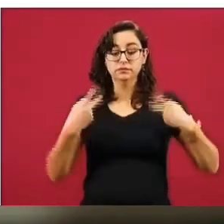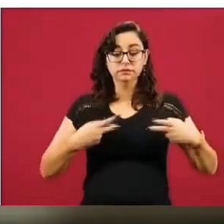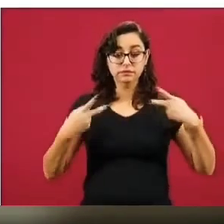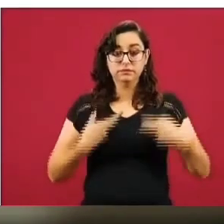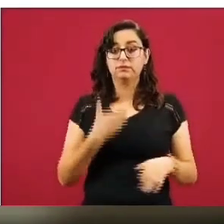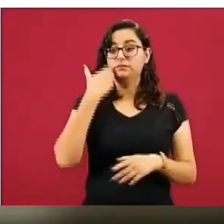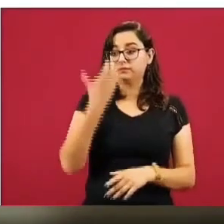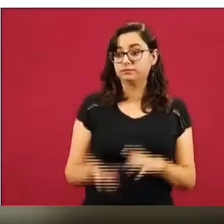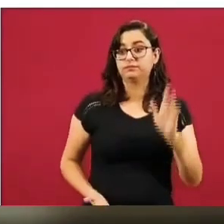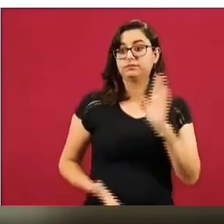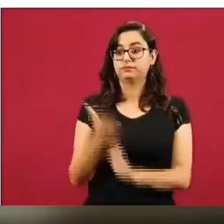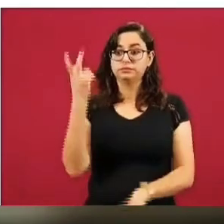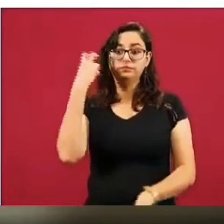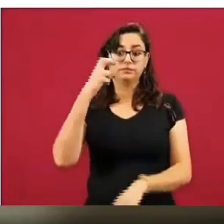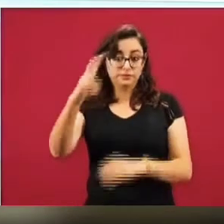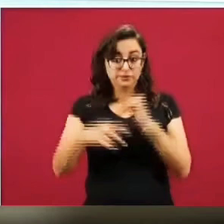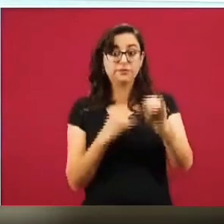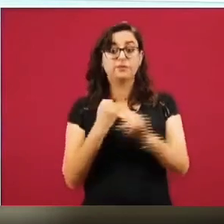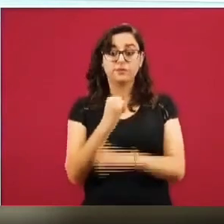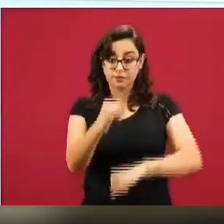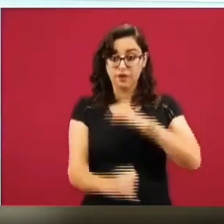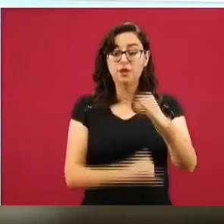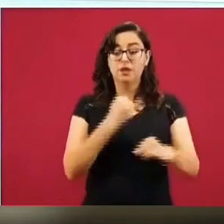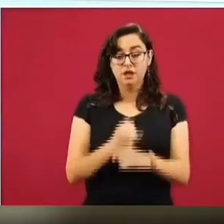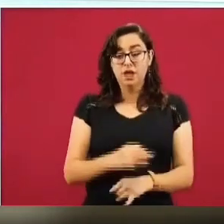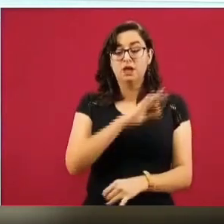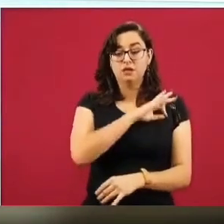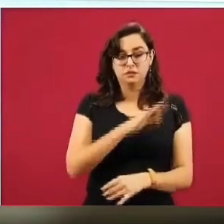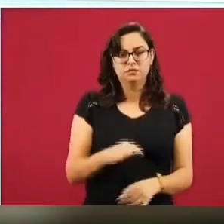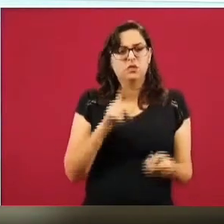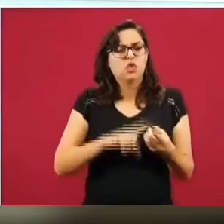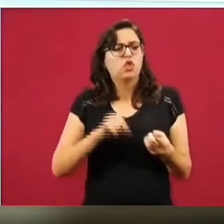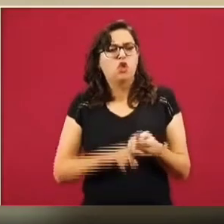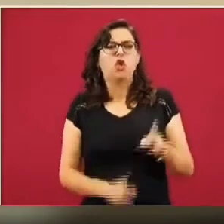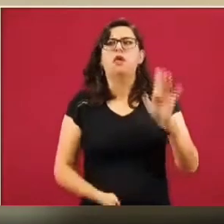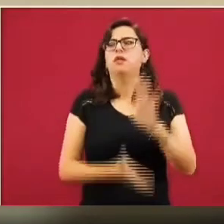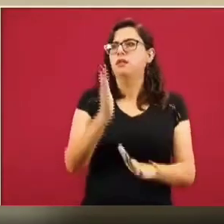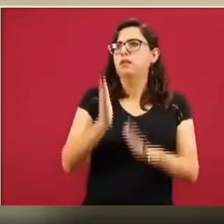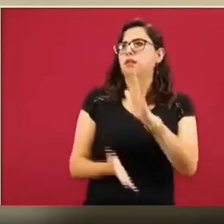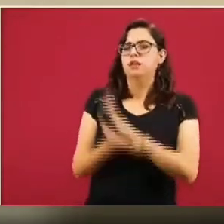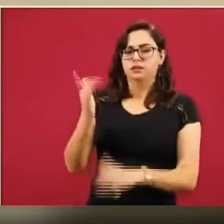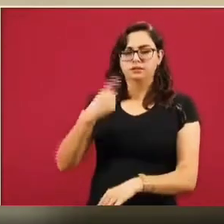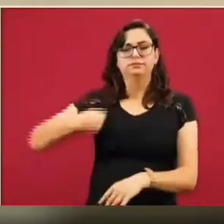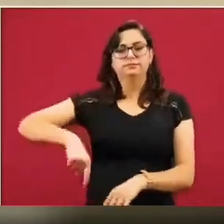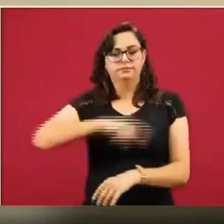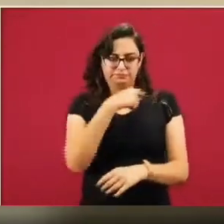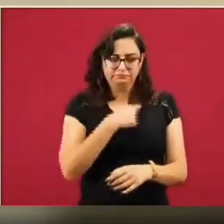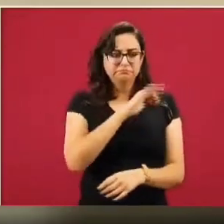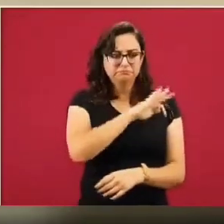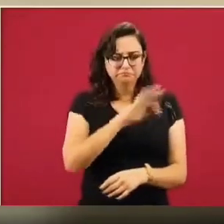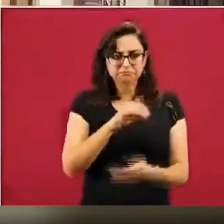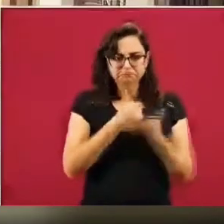un viaje internacional, se puede acercar con nosotros, nos dice a dónde quiere ir y nosotros le damos el paquete.